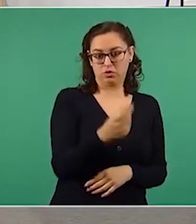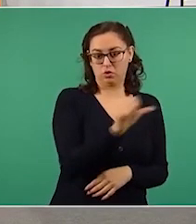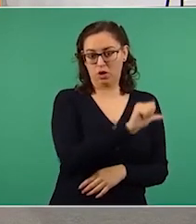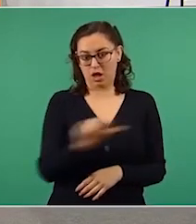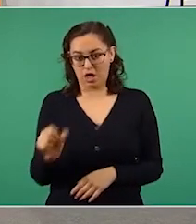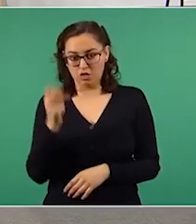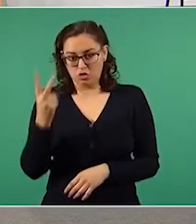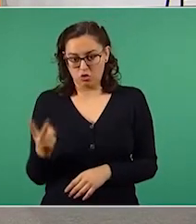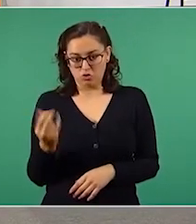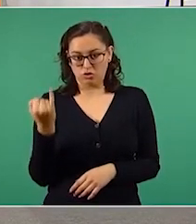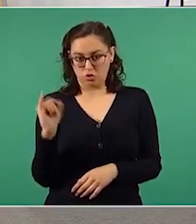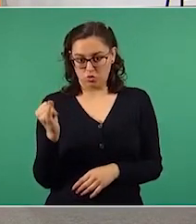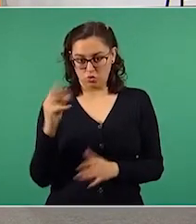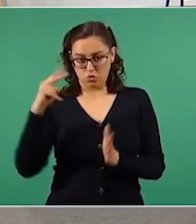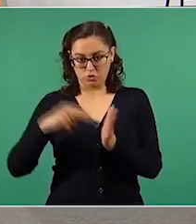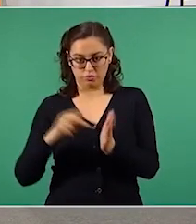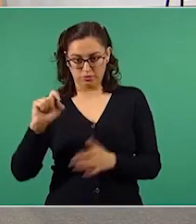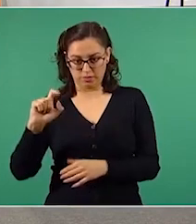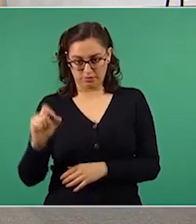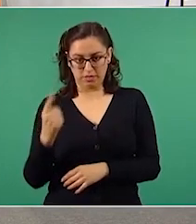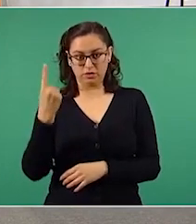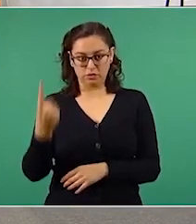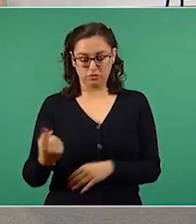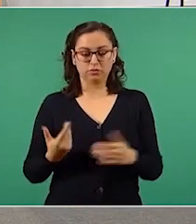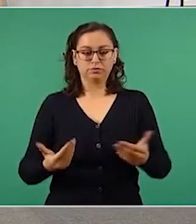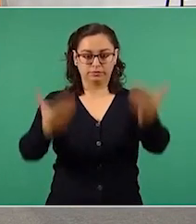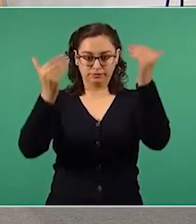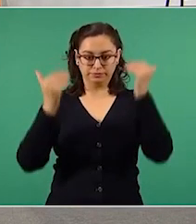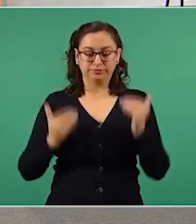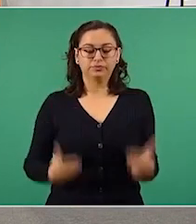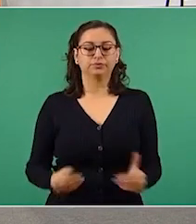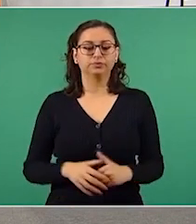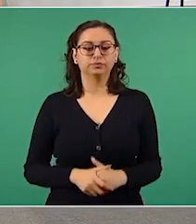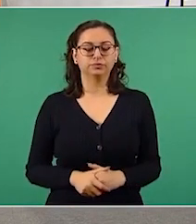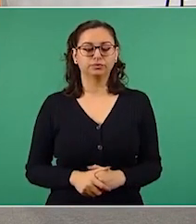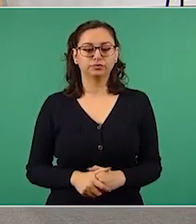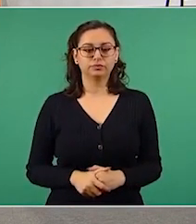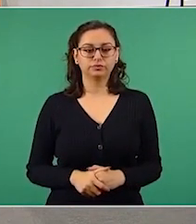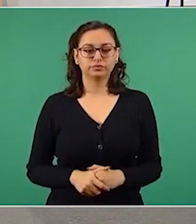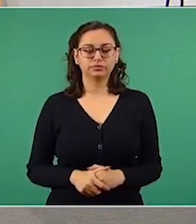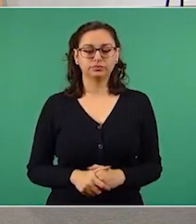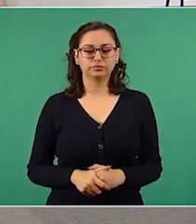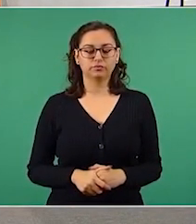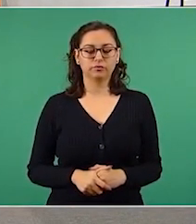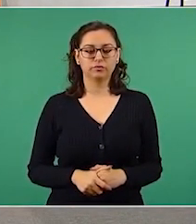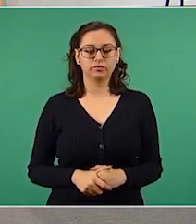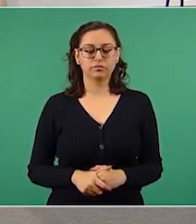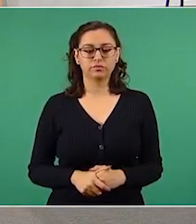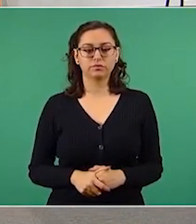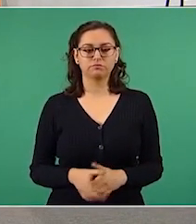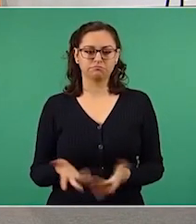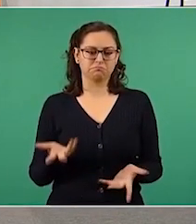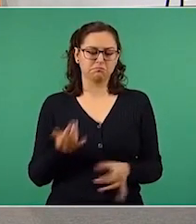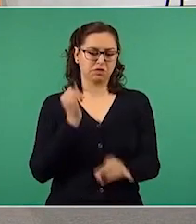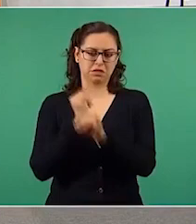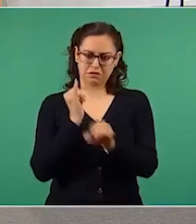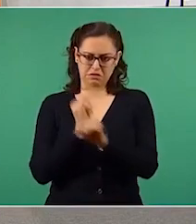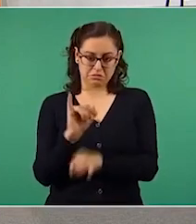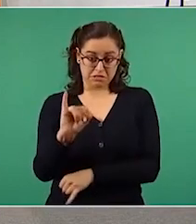junio del 2021. La siguiente, por favor. Bueno, esta es la página de internet